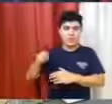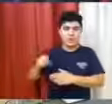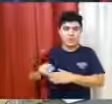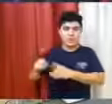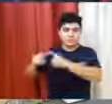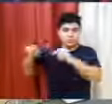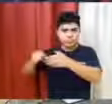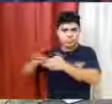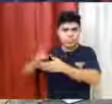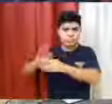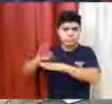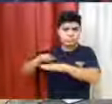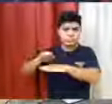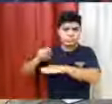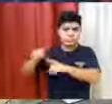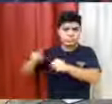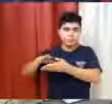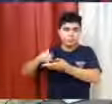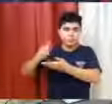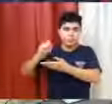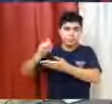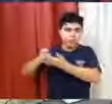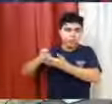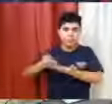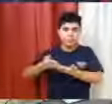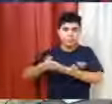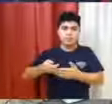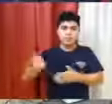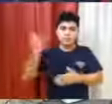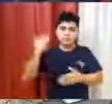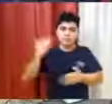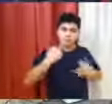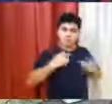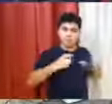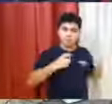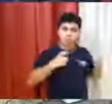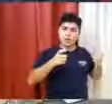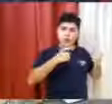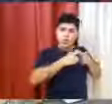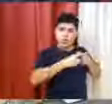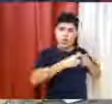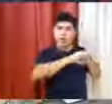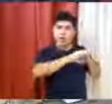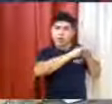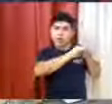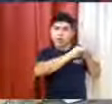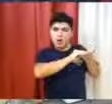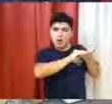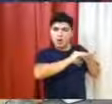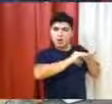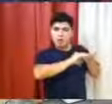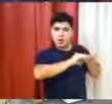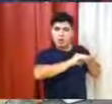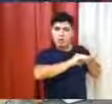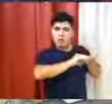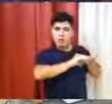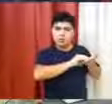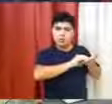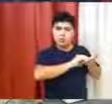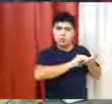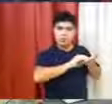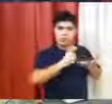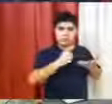eso, nosotros las reuniones que tuvimos con los abogados, tenían que, si queremos